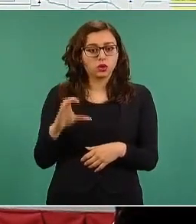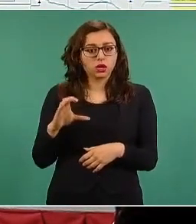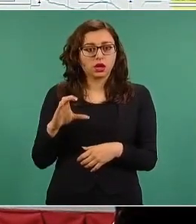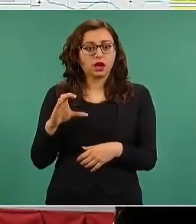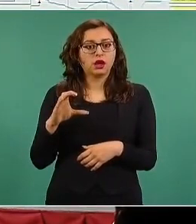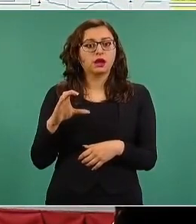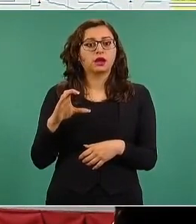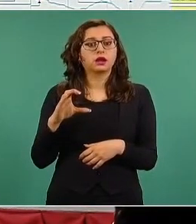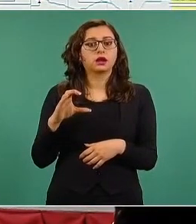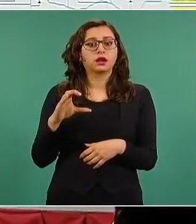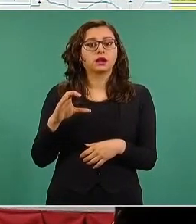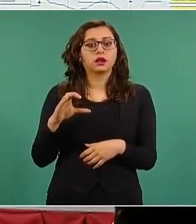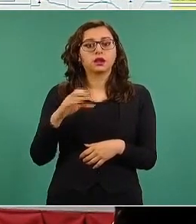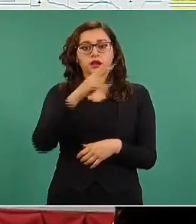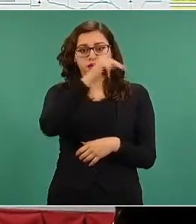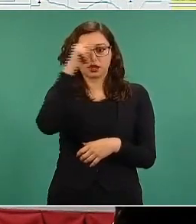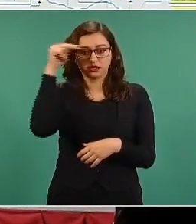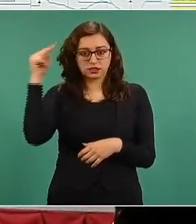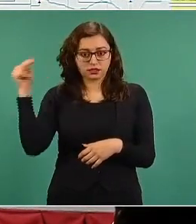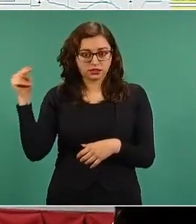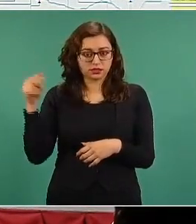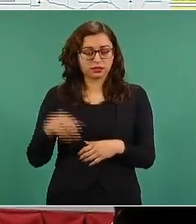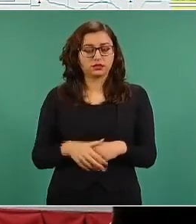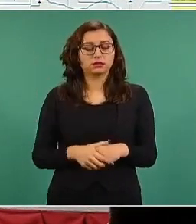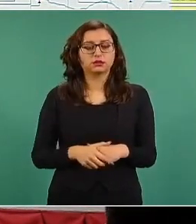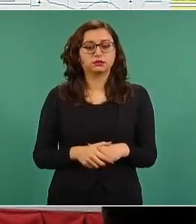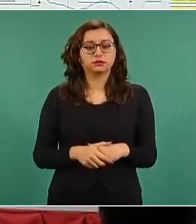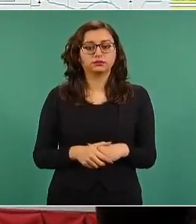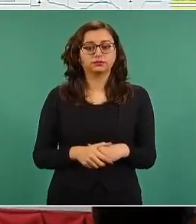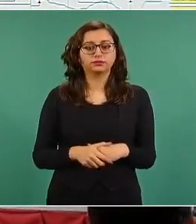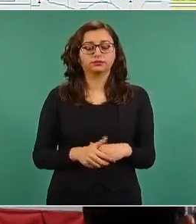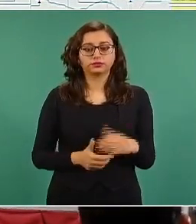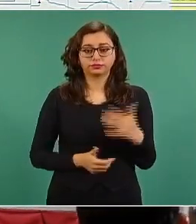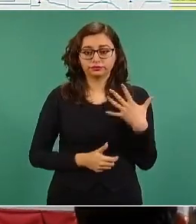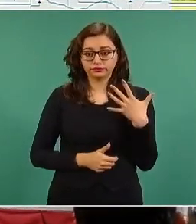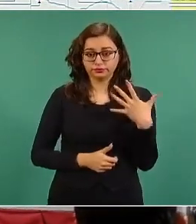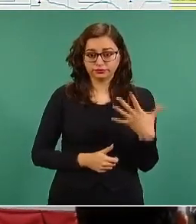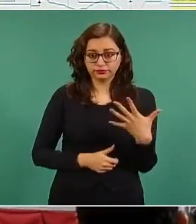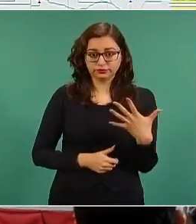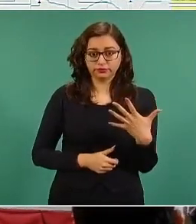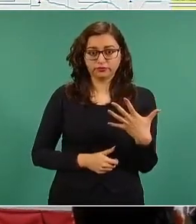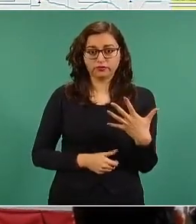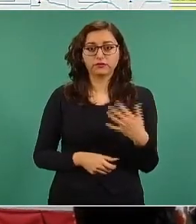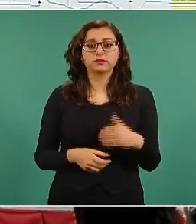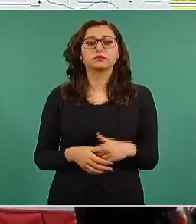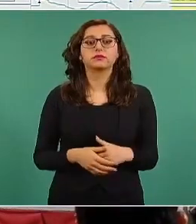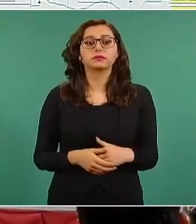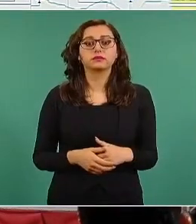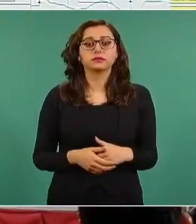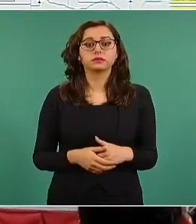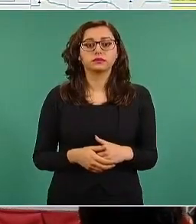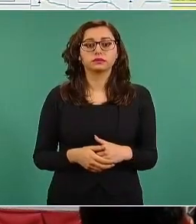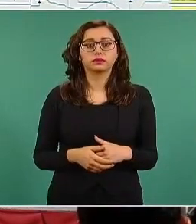luego bajamos a Nayarit. La ruta 5, empezamos en